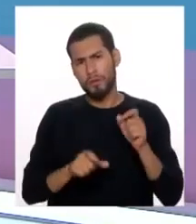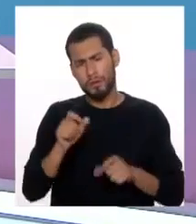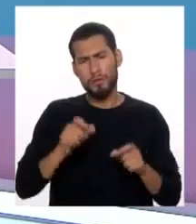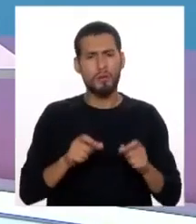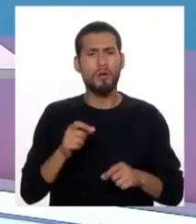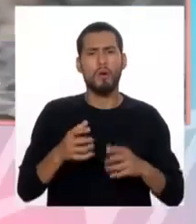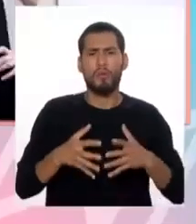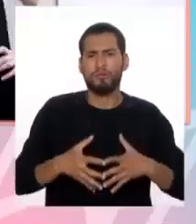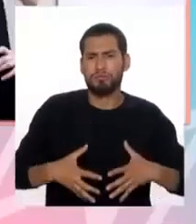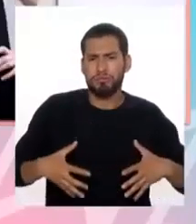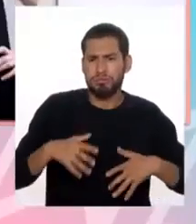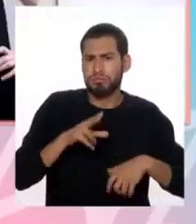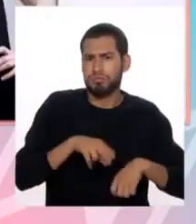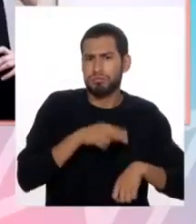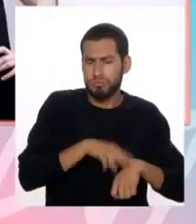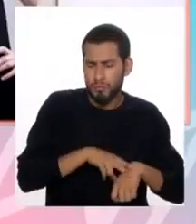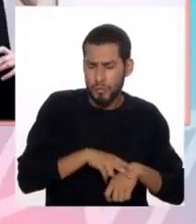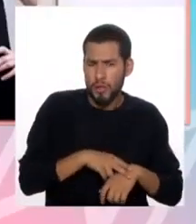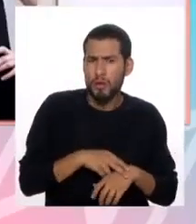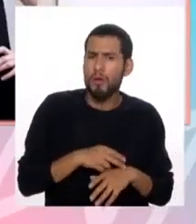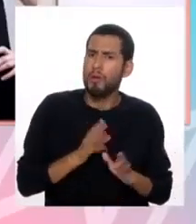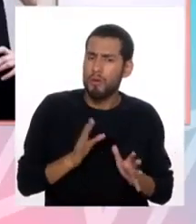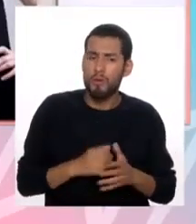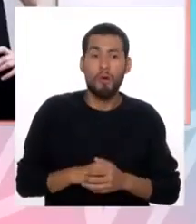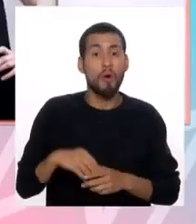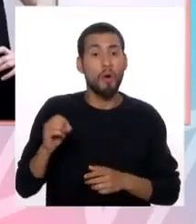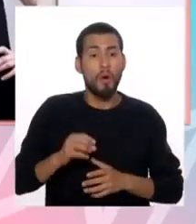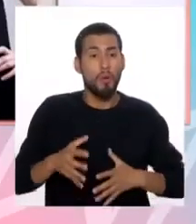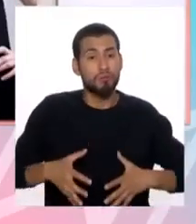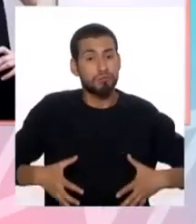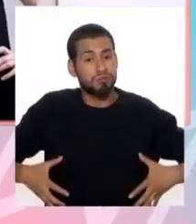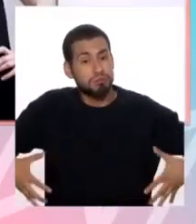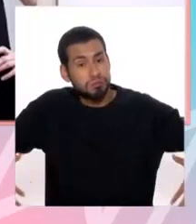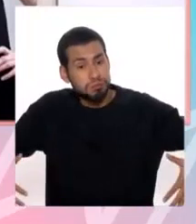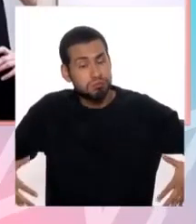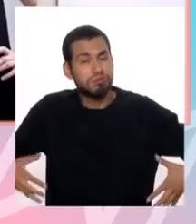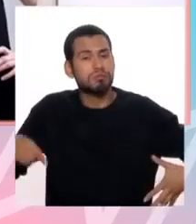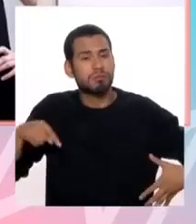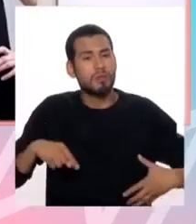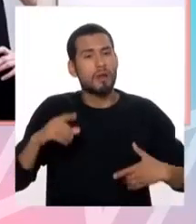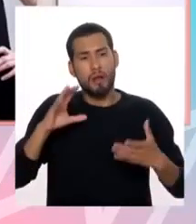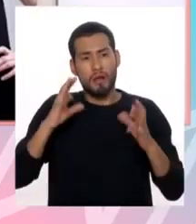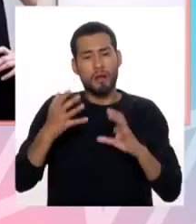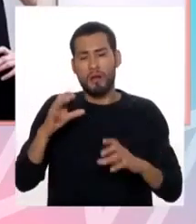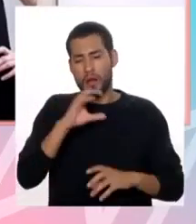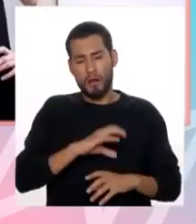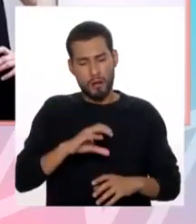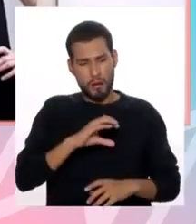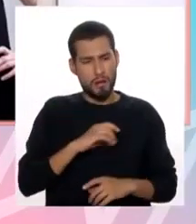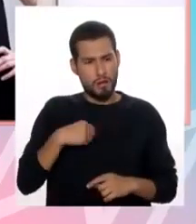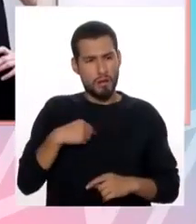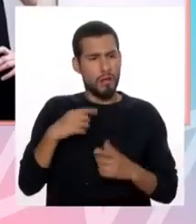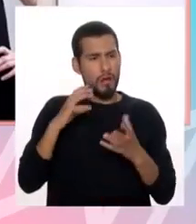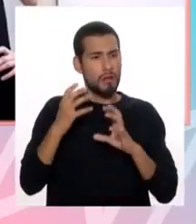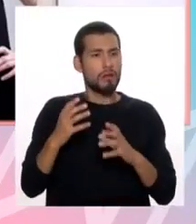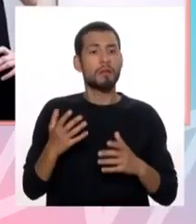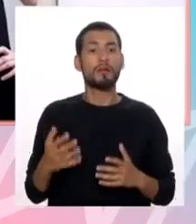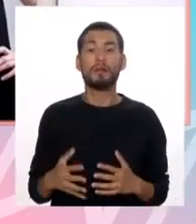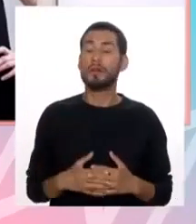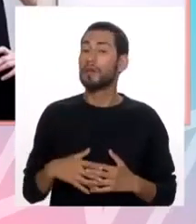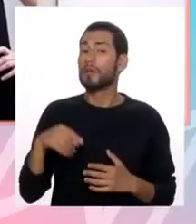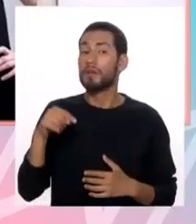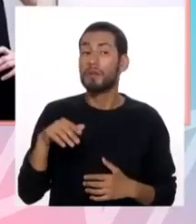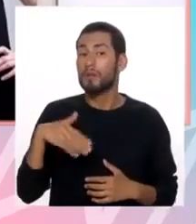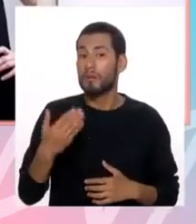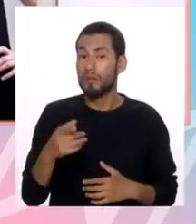normo peso, peso normal, o inclusive con sobrepeso obesidad que tienen trastornos de la conducta alimentaria. Fuera de eso,